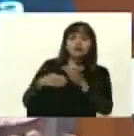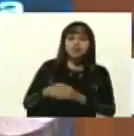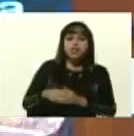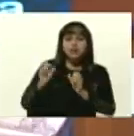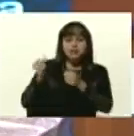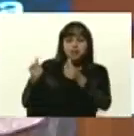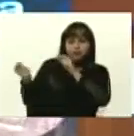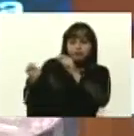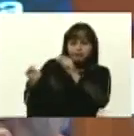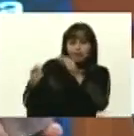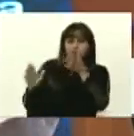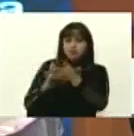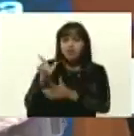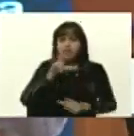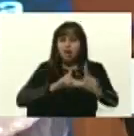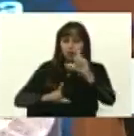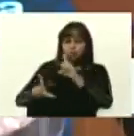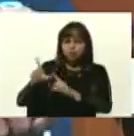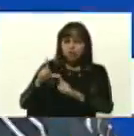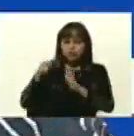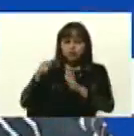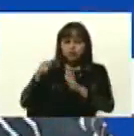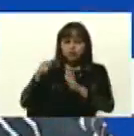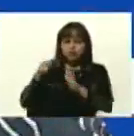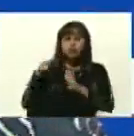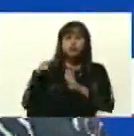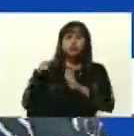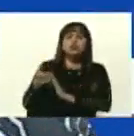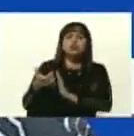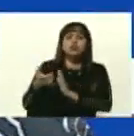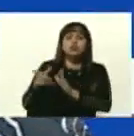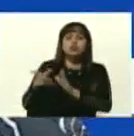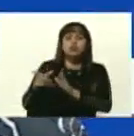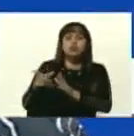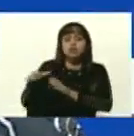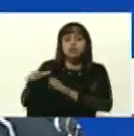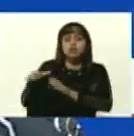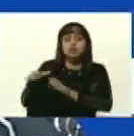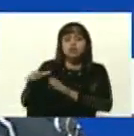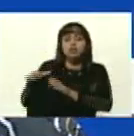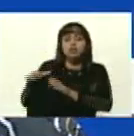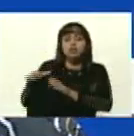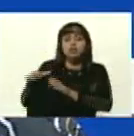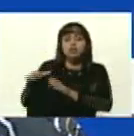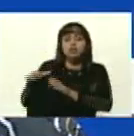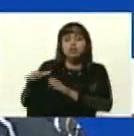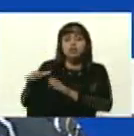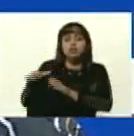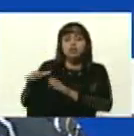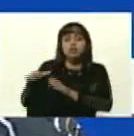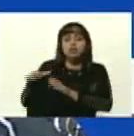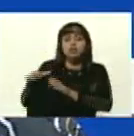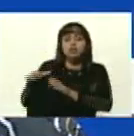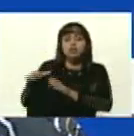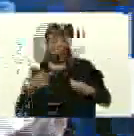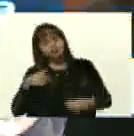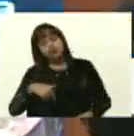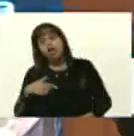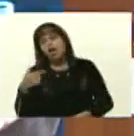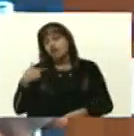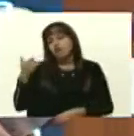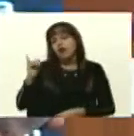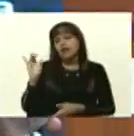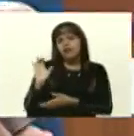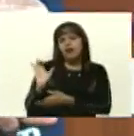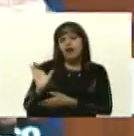orden a los laboratorios nuestros del INSAI, allá en Turmero, donde también estamos trabajando con bio... No, es de Caracas. Ah,